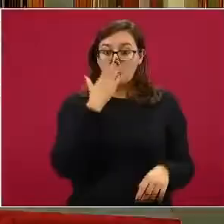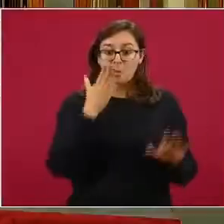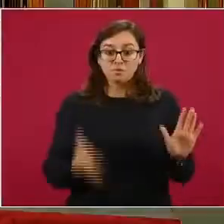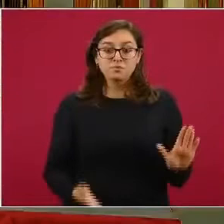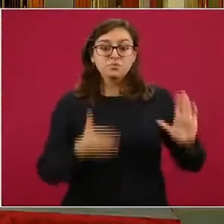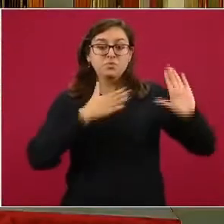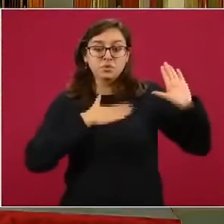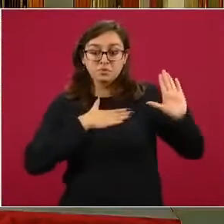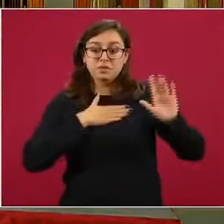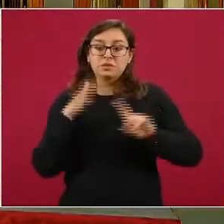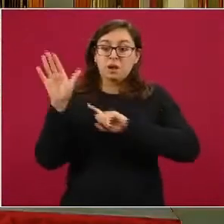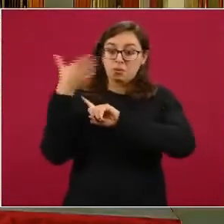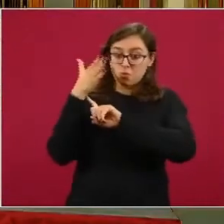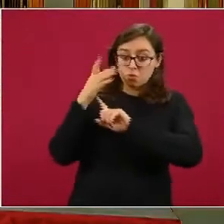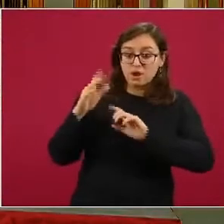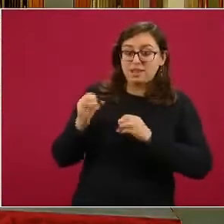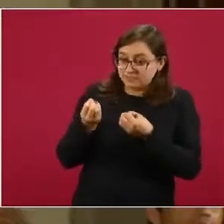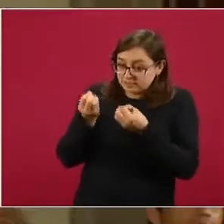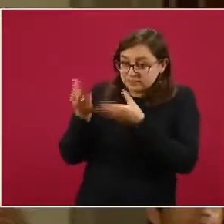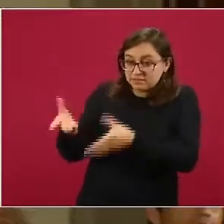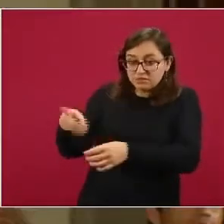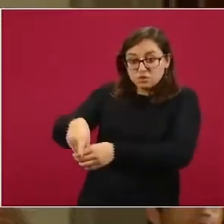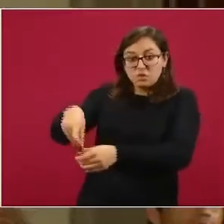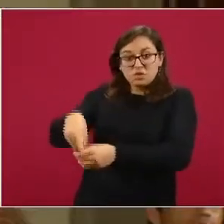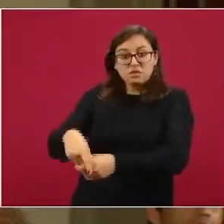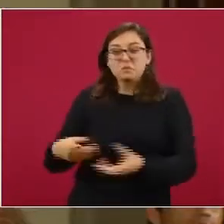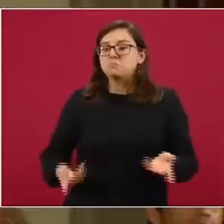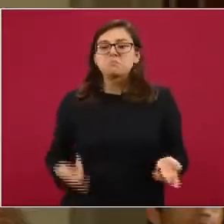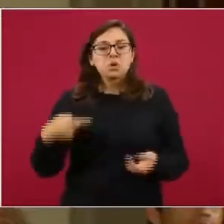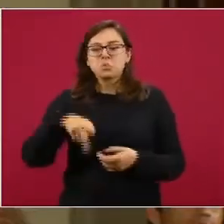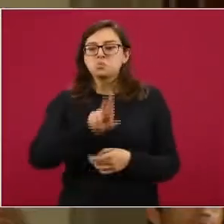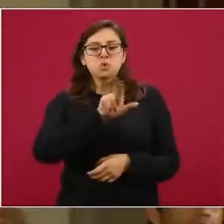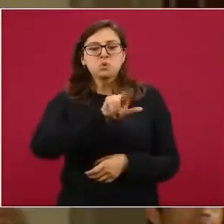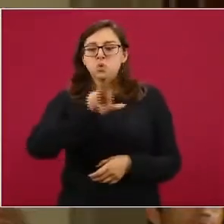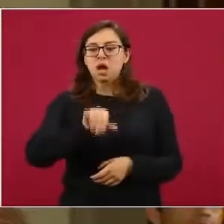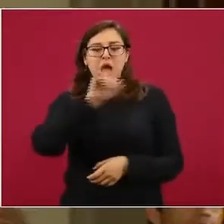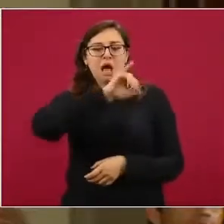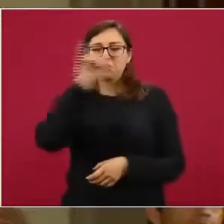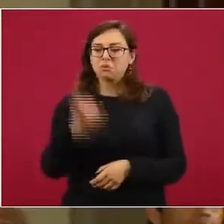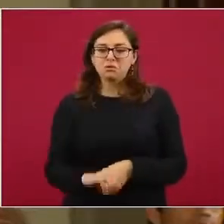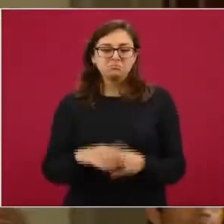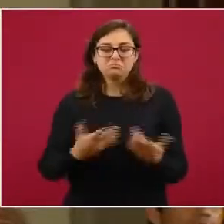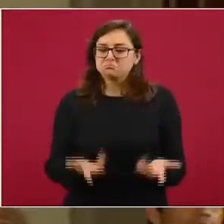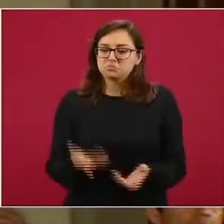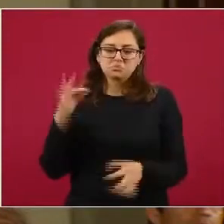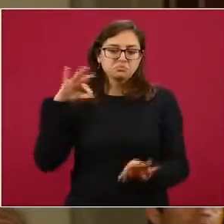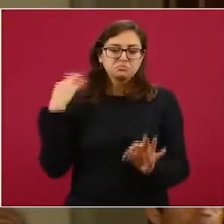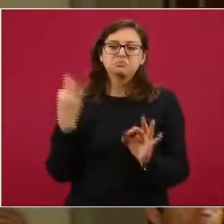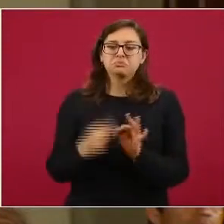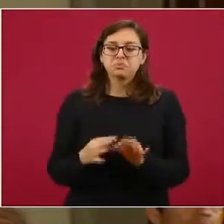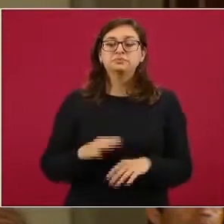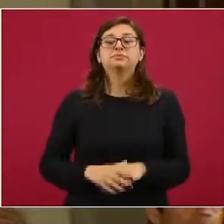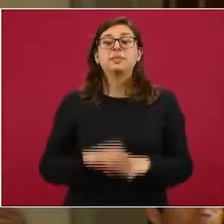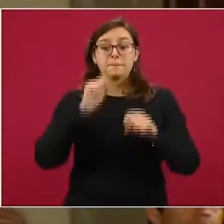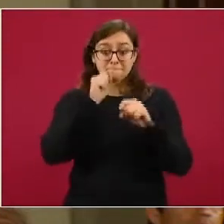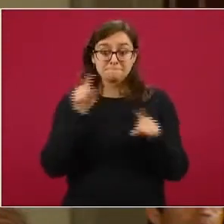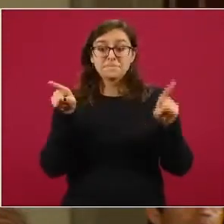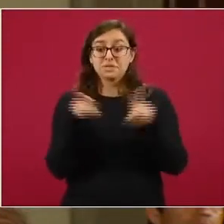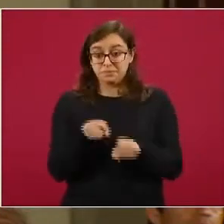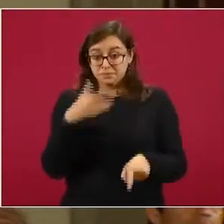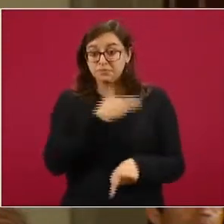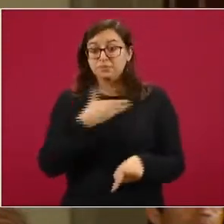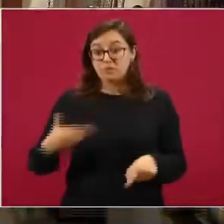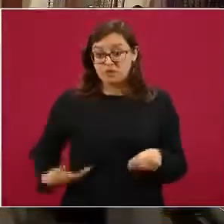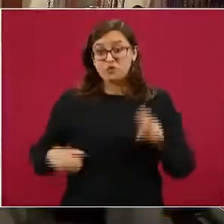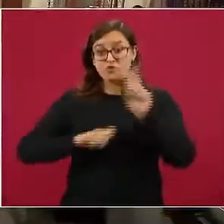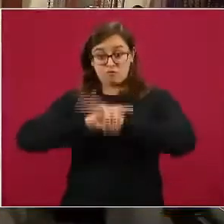iba a dotar de una ambulancia, nunca llegó la ambulancia, se quedó a nivel de promesas, estuvo el presidente en campaña también ahí en Ures, se le hicieron el